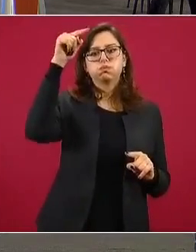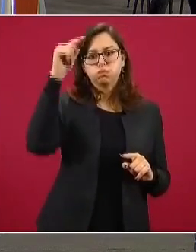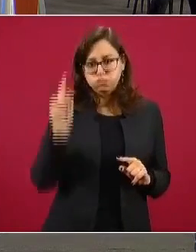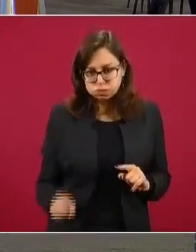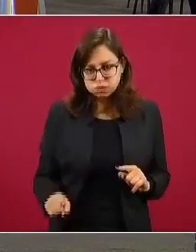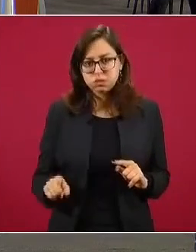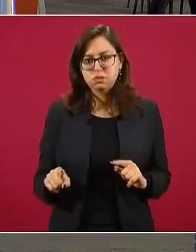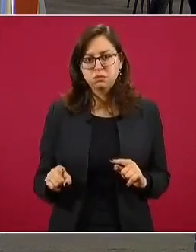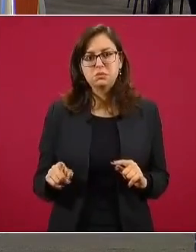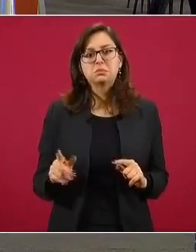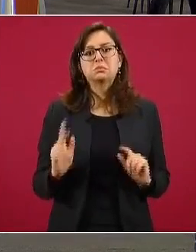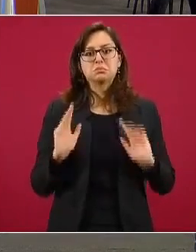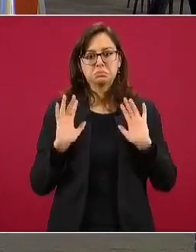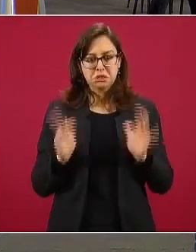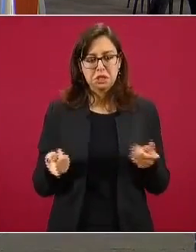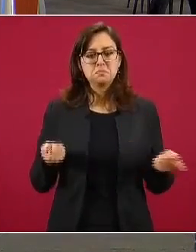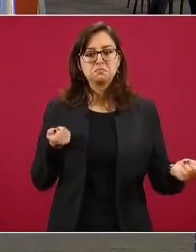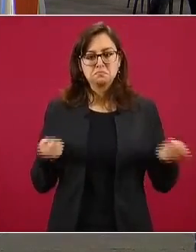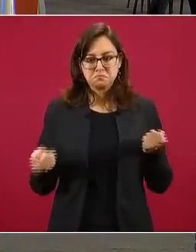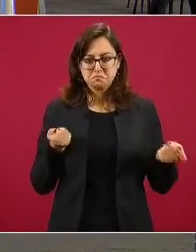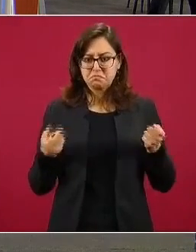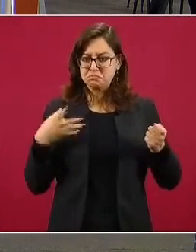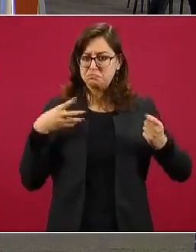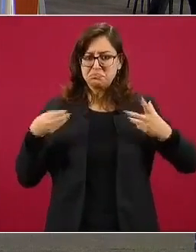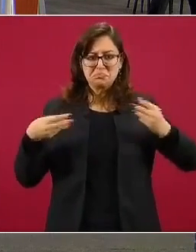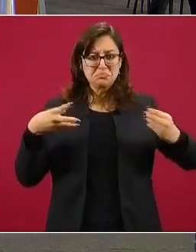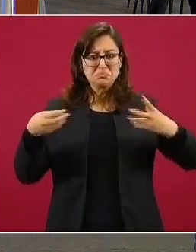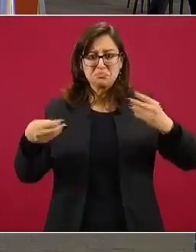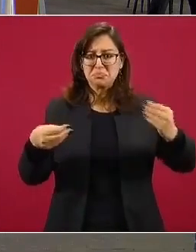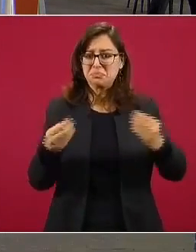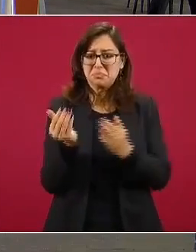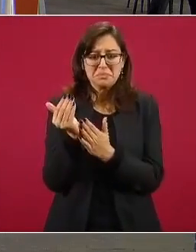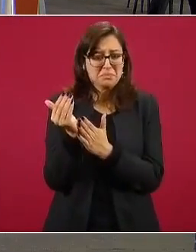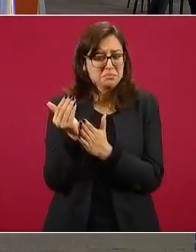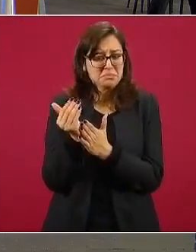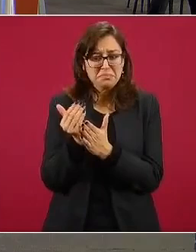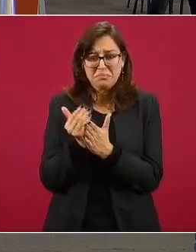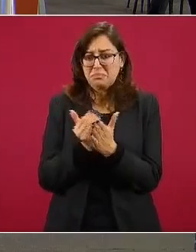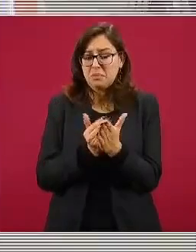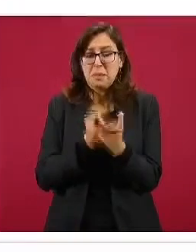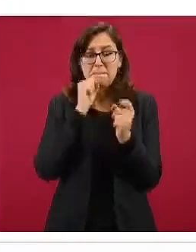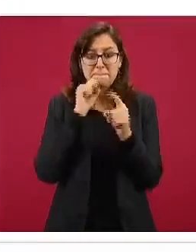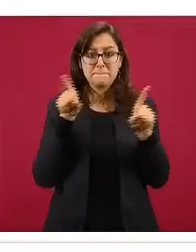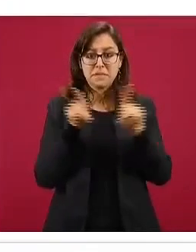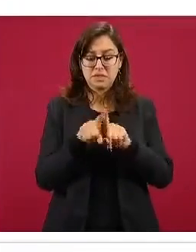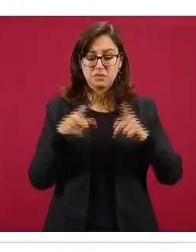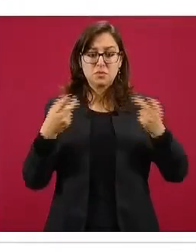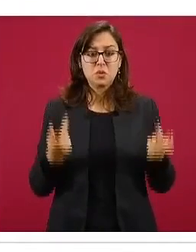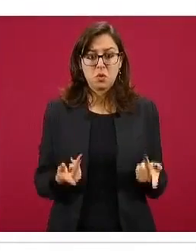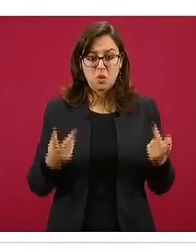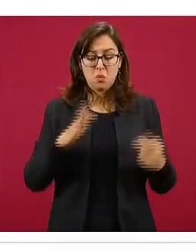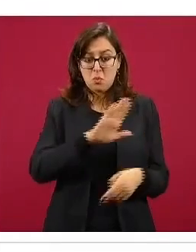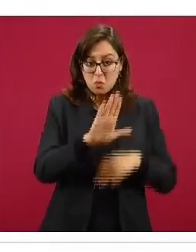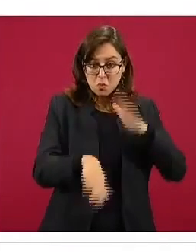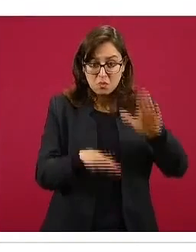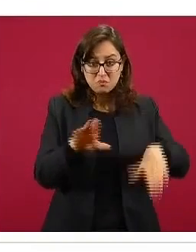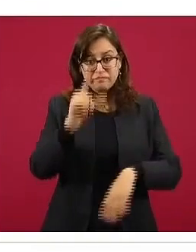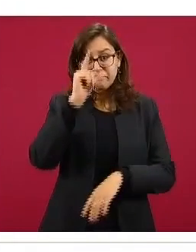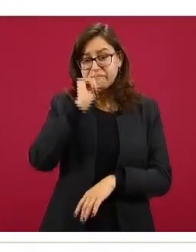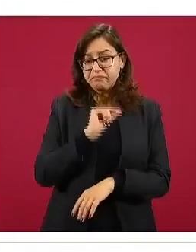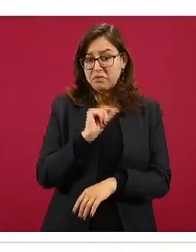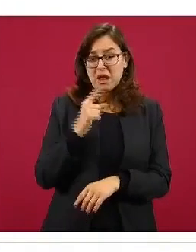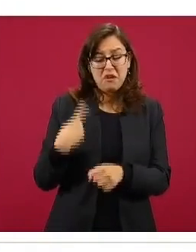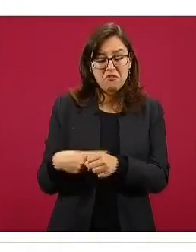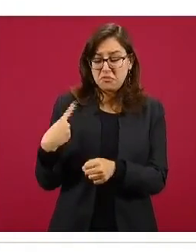un descenso rápido y hoy está en transmisión mínima, lo mismo para la mortalidad y se encuentra ya con muy pocos casos. Ha